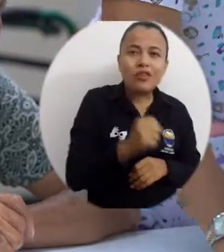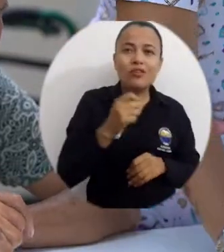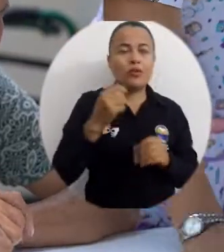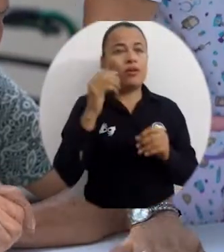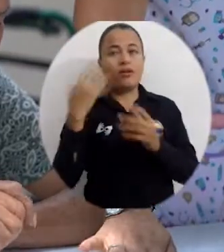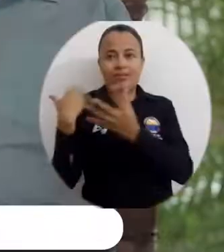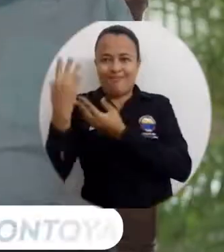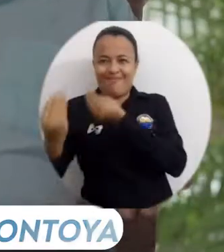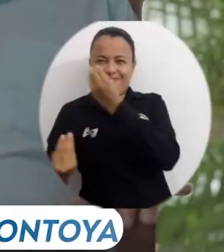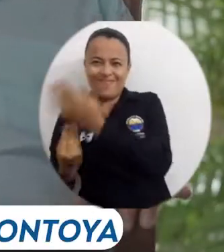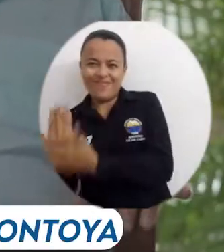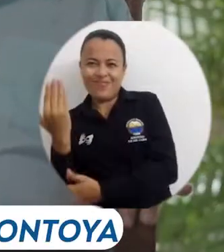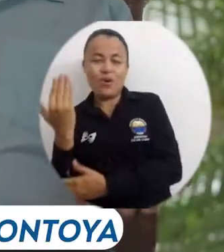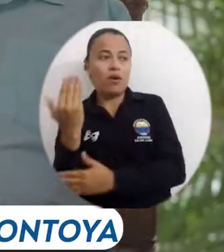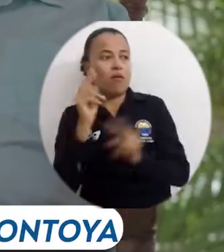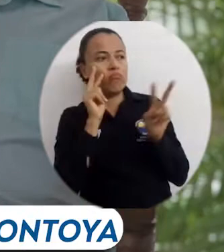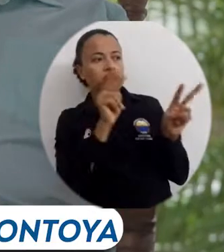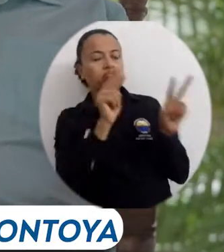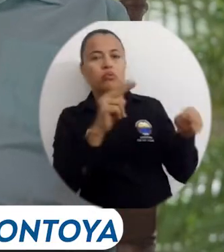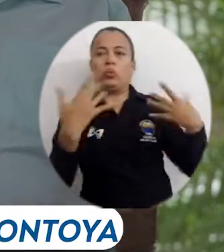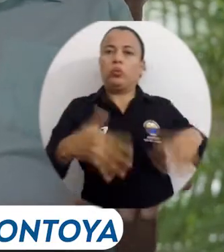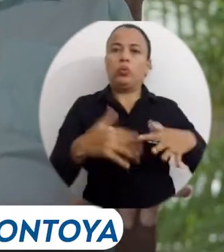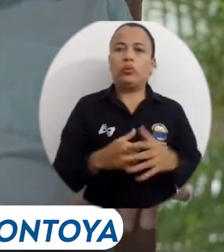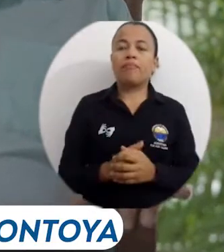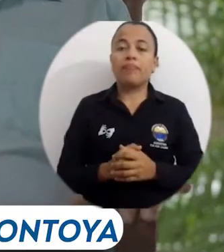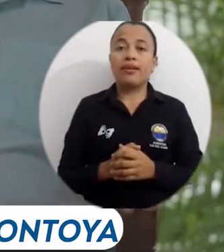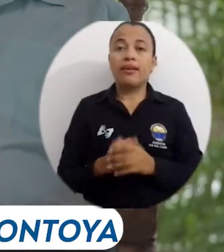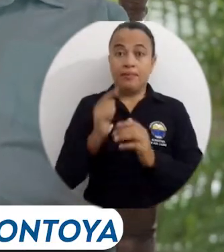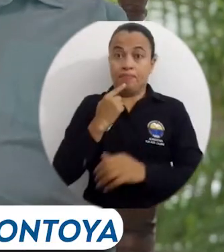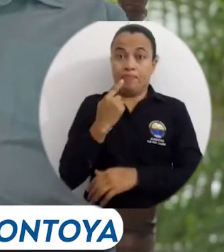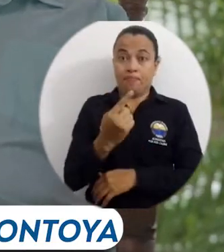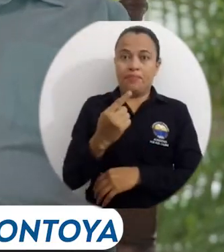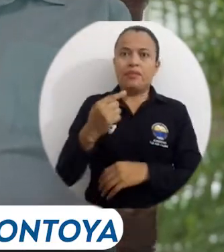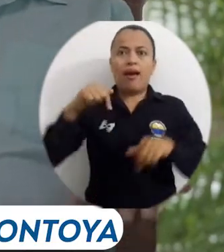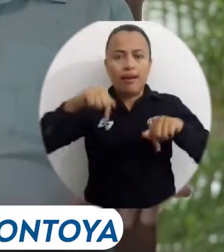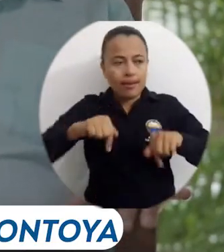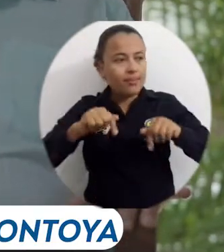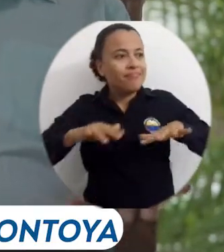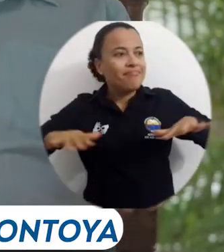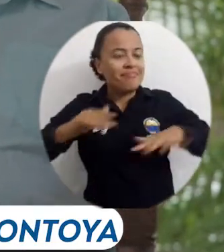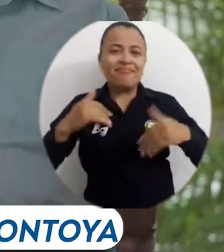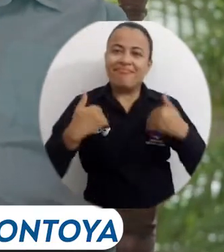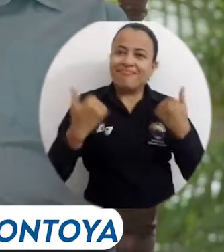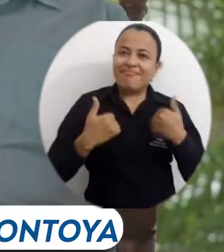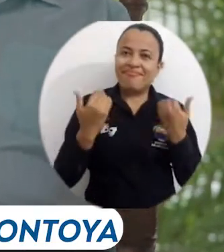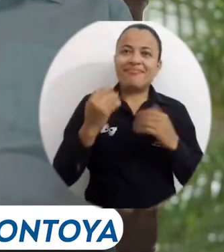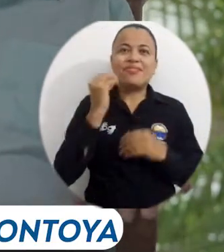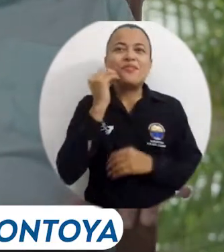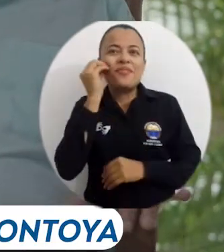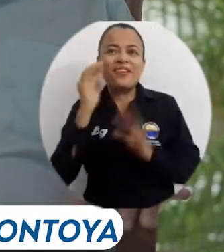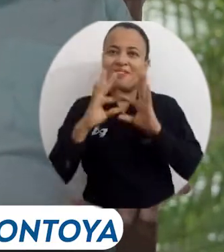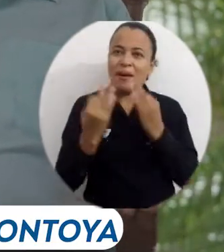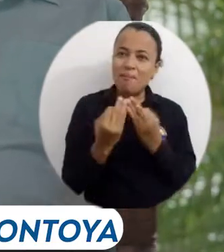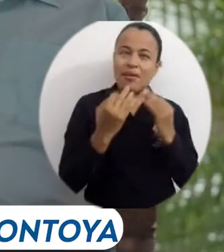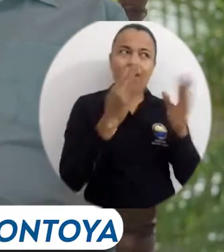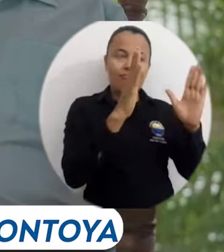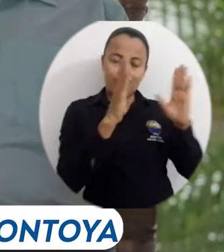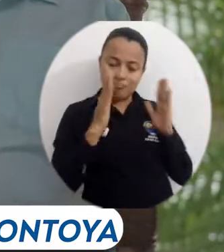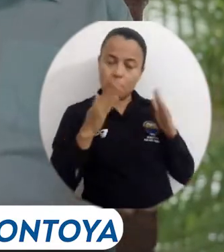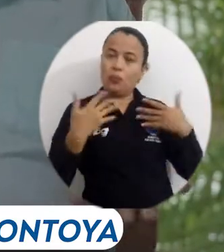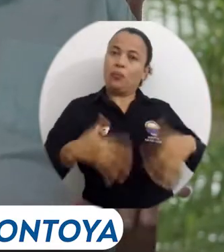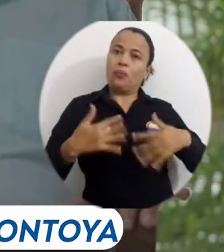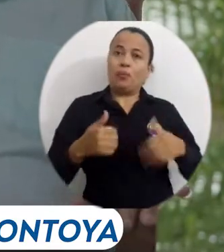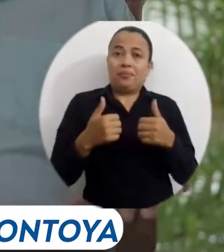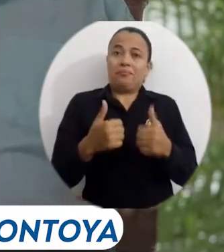las nuevas generaciones. Y yo me encuentro bien acá, encontré un hogar, una nueva familia, me atienden muy